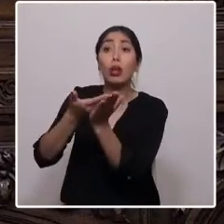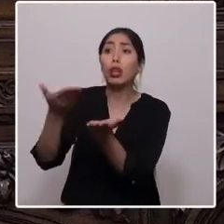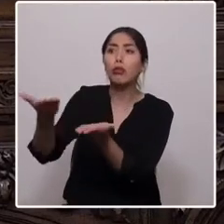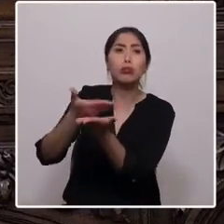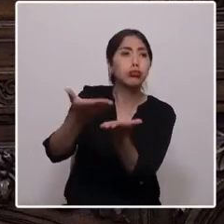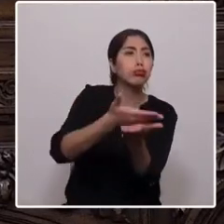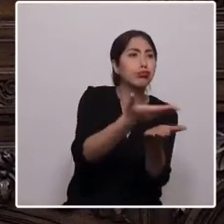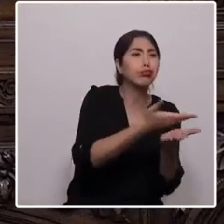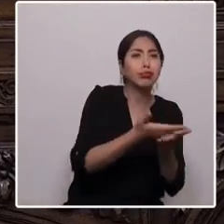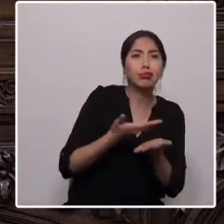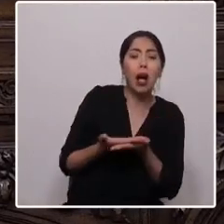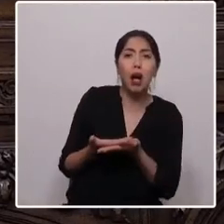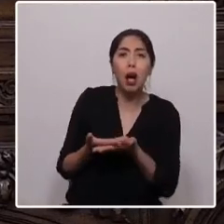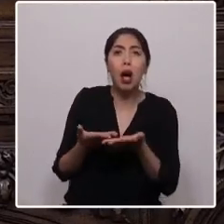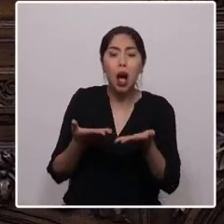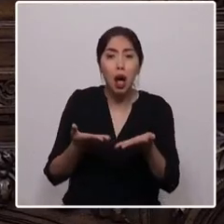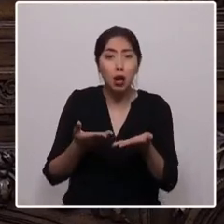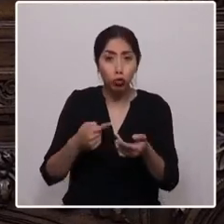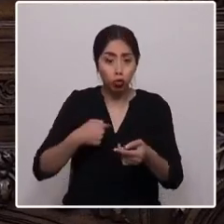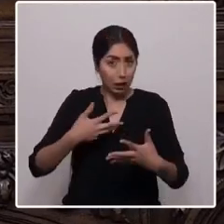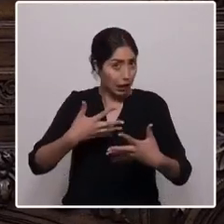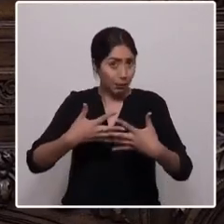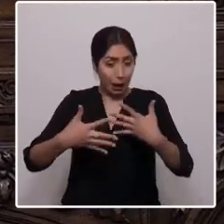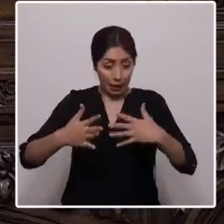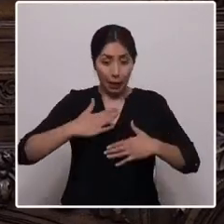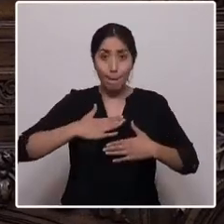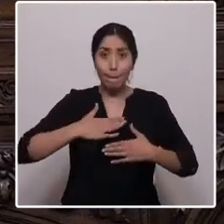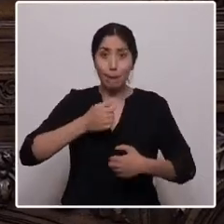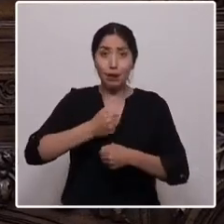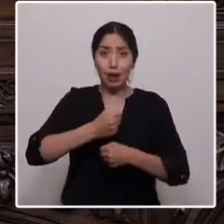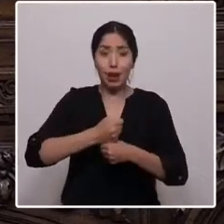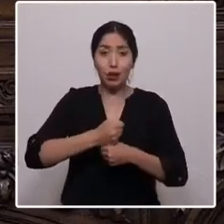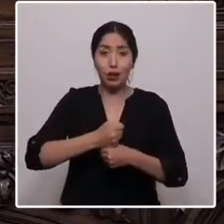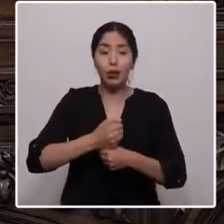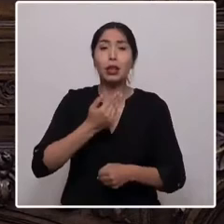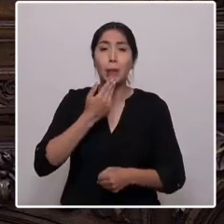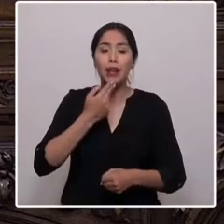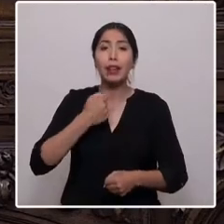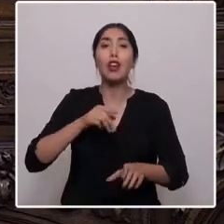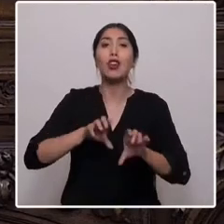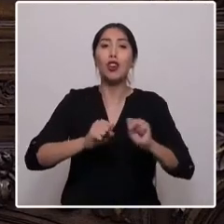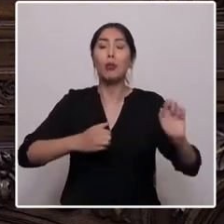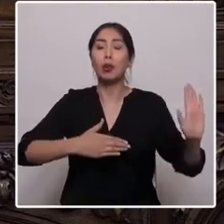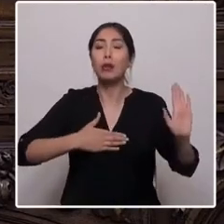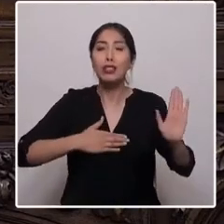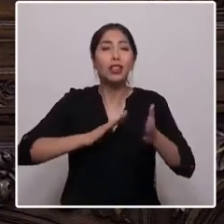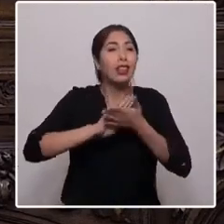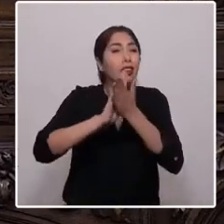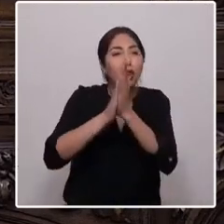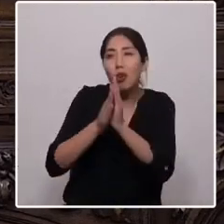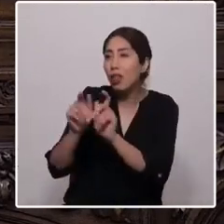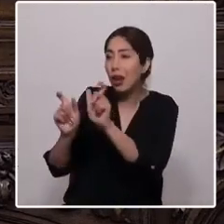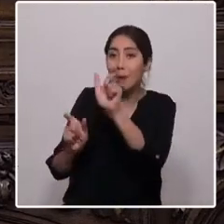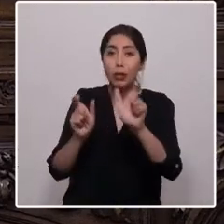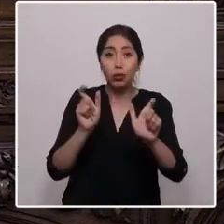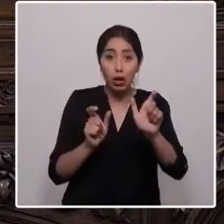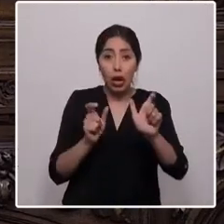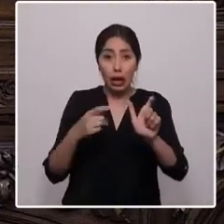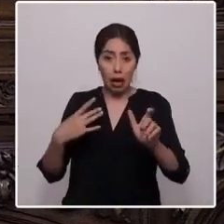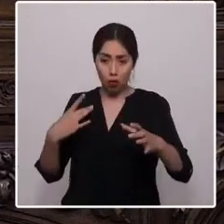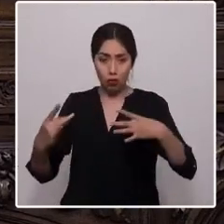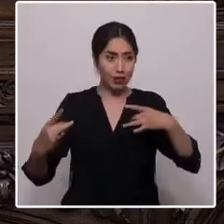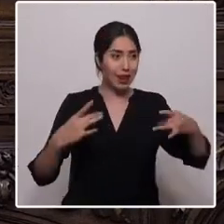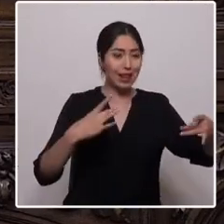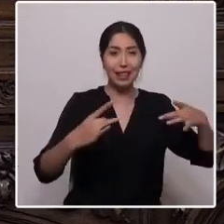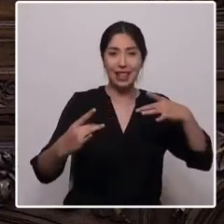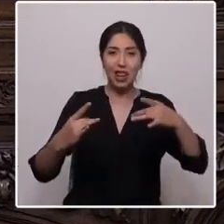no solo mi trabajo, sino que también contar con el compromiso de todas y todos quienes hemos sido elegidos para cambiar